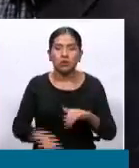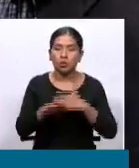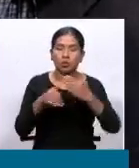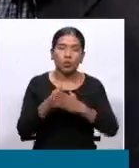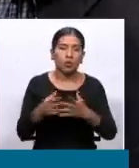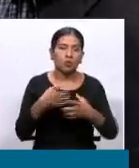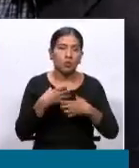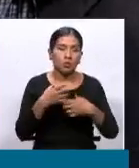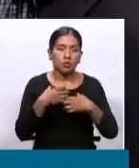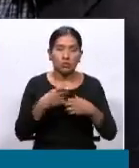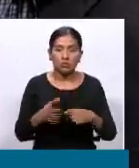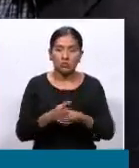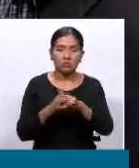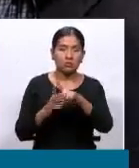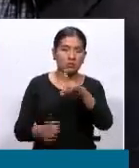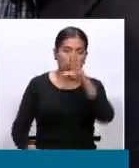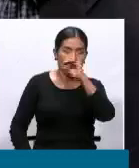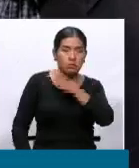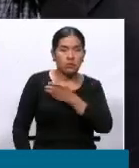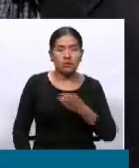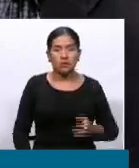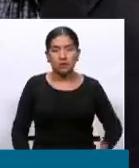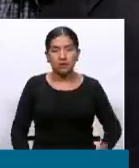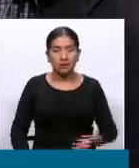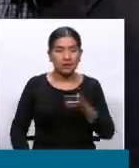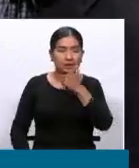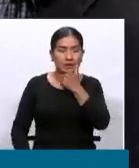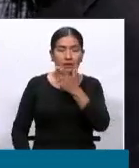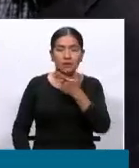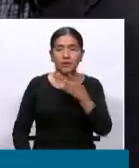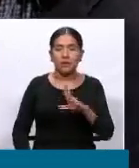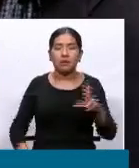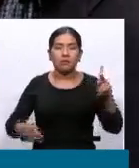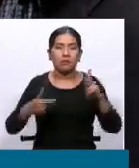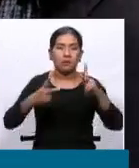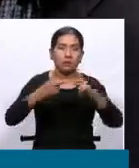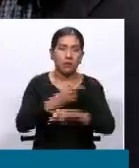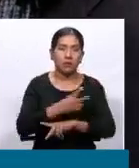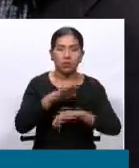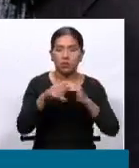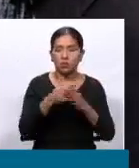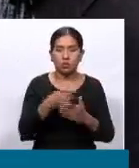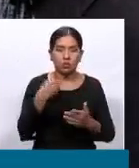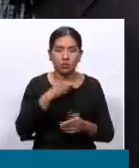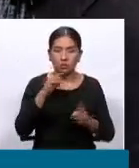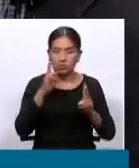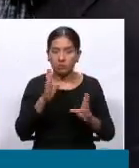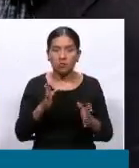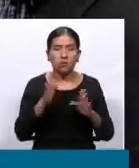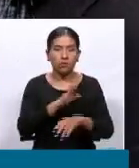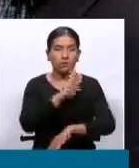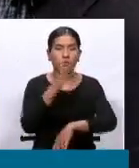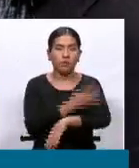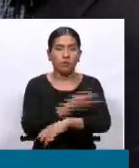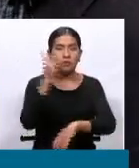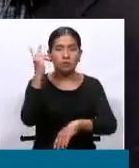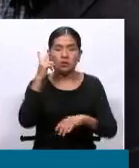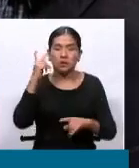las realiza el gobernador Luis Fernando Camacho de un partido que es, creemos, la primera fuerza política a nivel